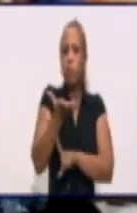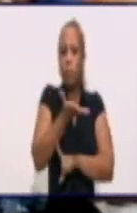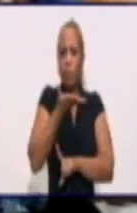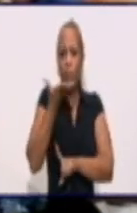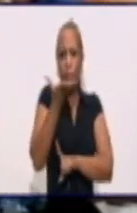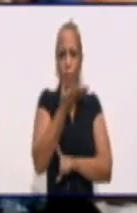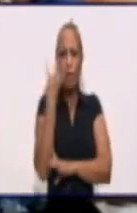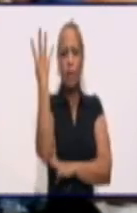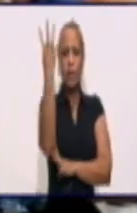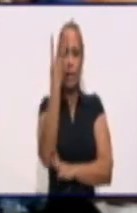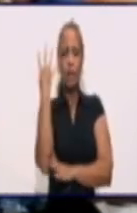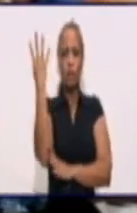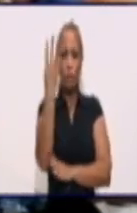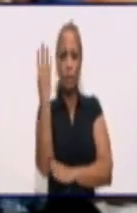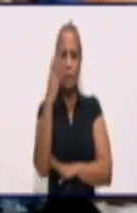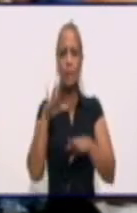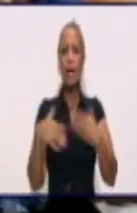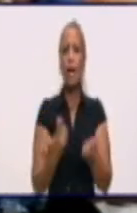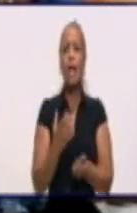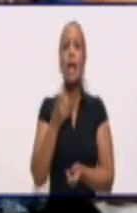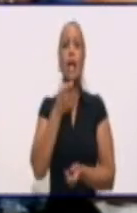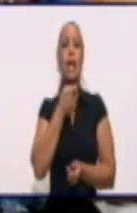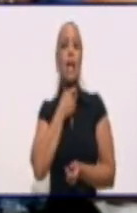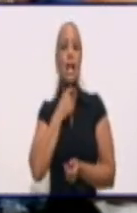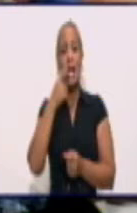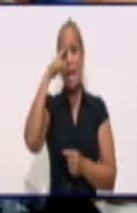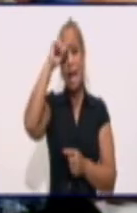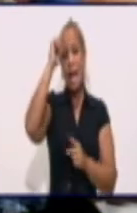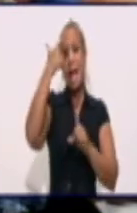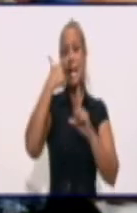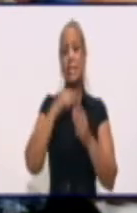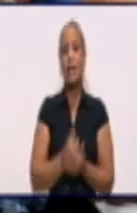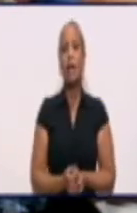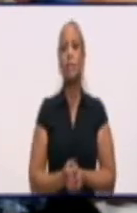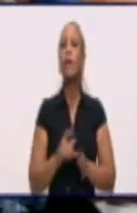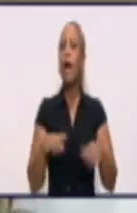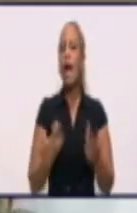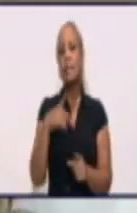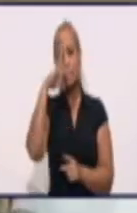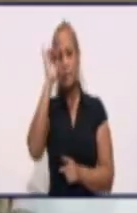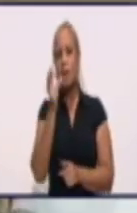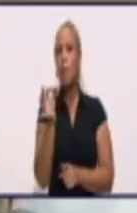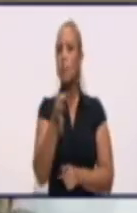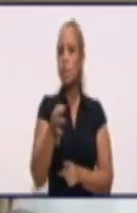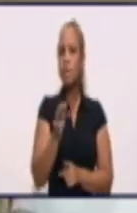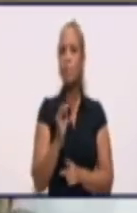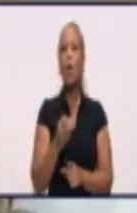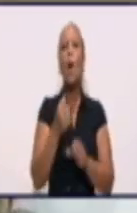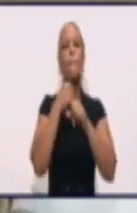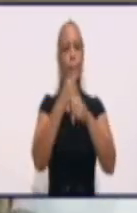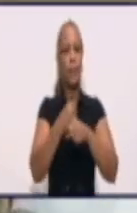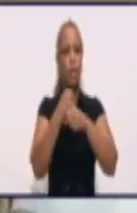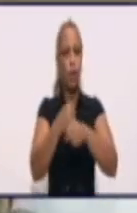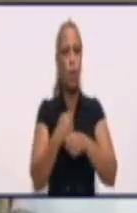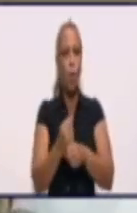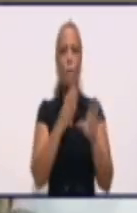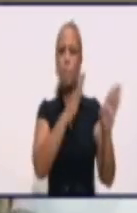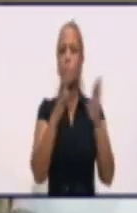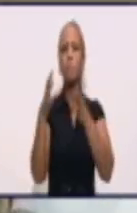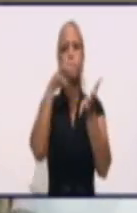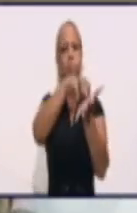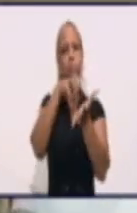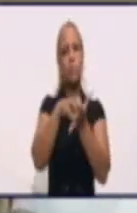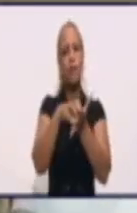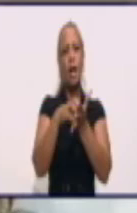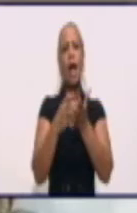de la tormenta tropical Elsa en los municipios de la provincia? Sí, en el municipio de Pilón, en la parte de Sevilla, hubo daños